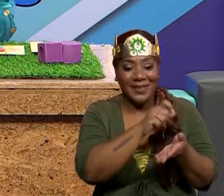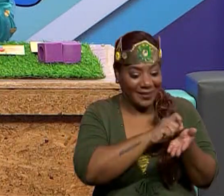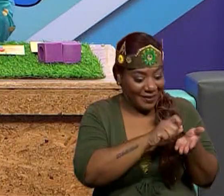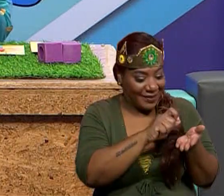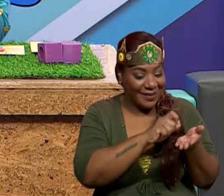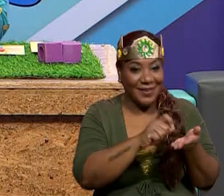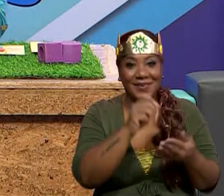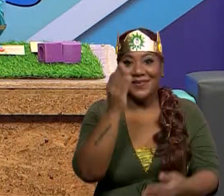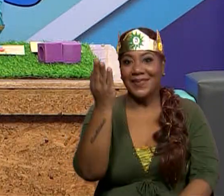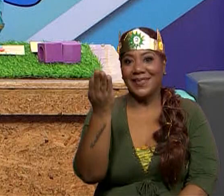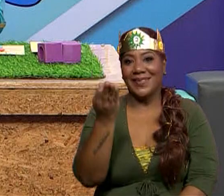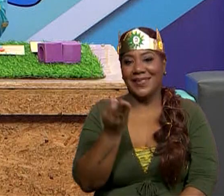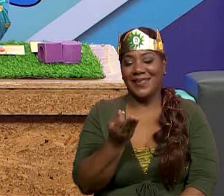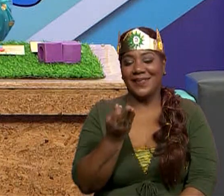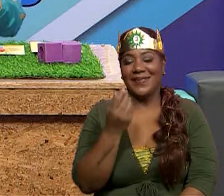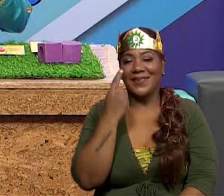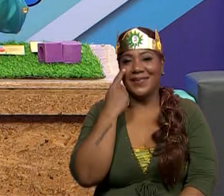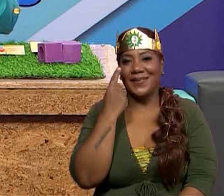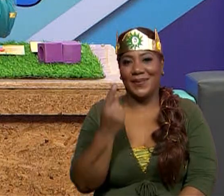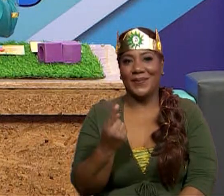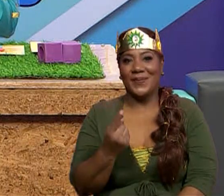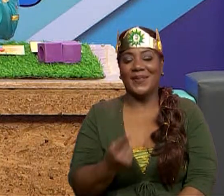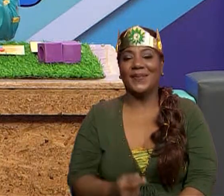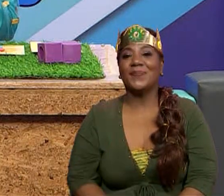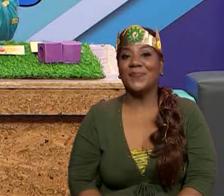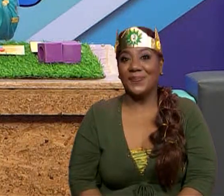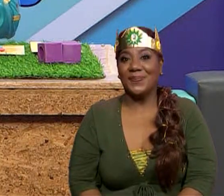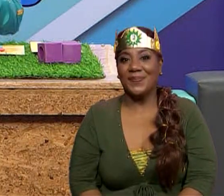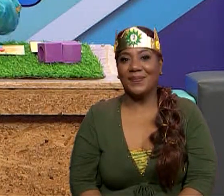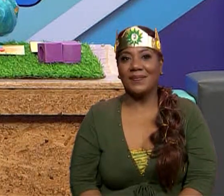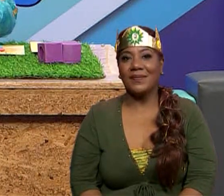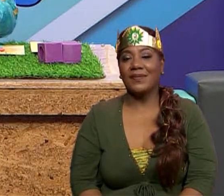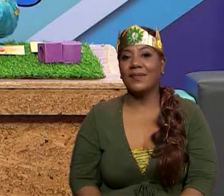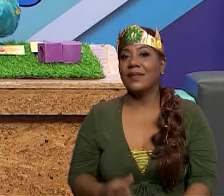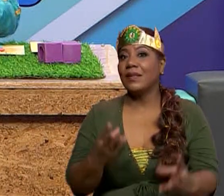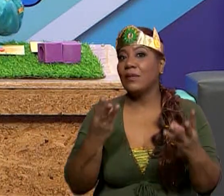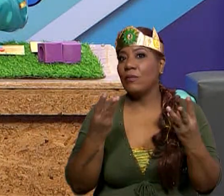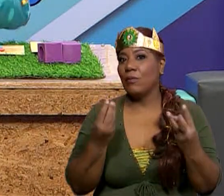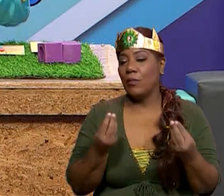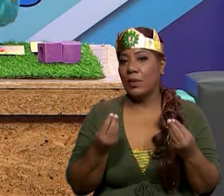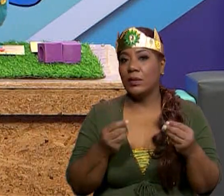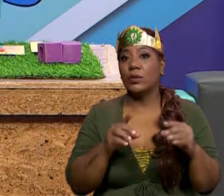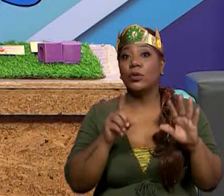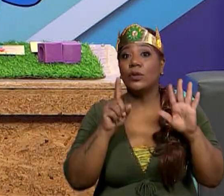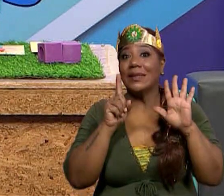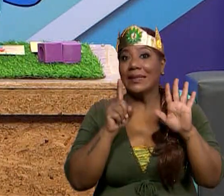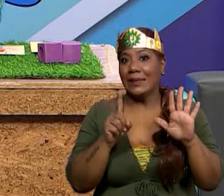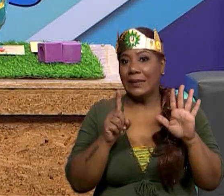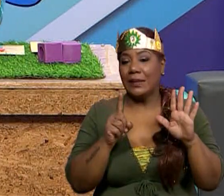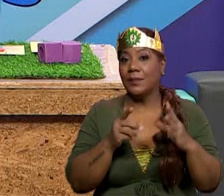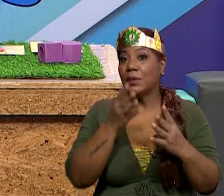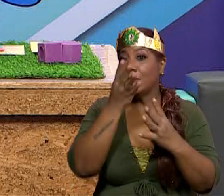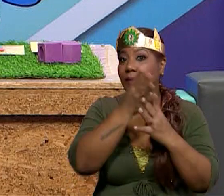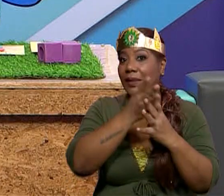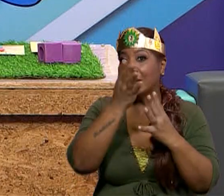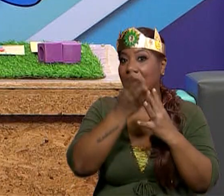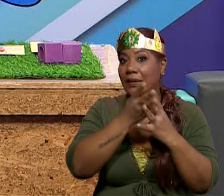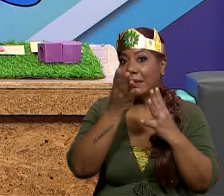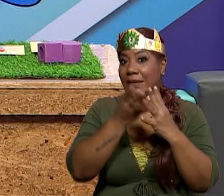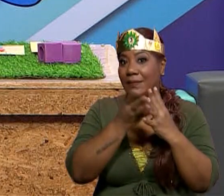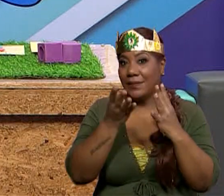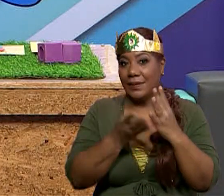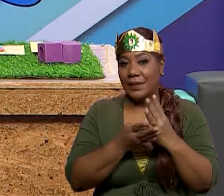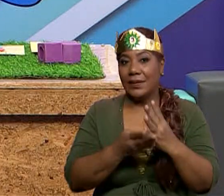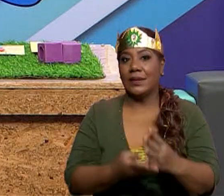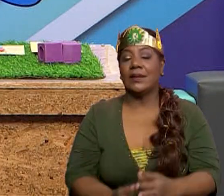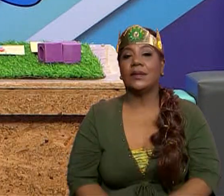fracción. Vamos a medir, acompáñenme. Vamos a ver cuánto vamos a usar de este entero dividido en seis. Bien, acompáñenme, chicos, porque